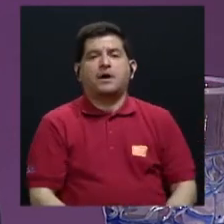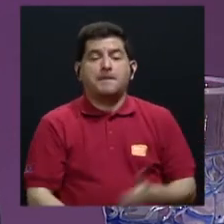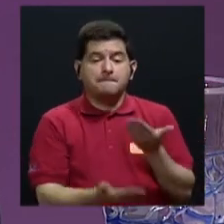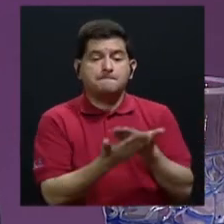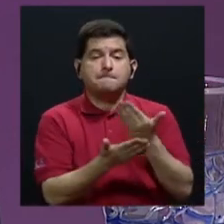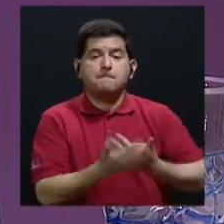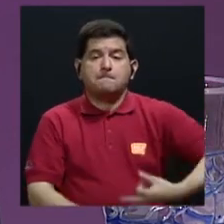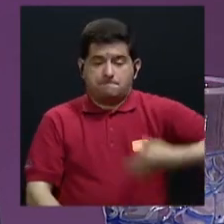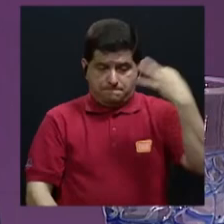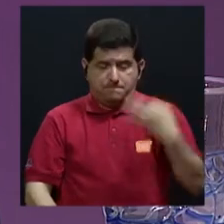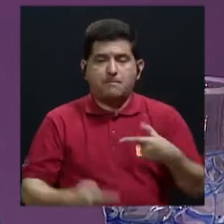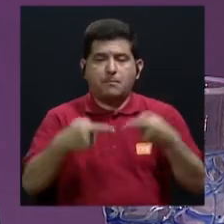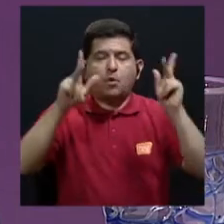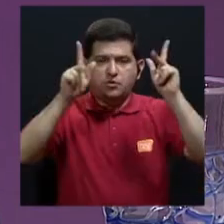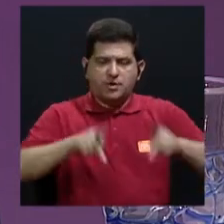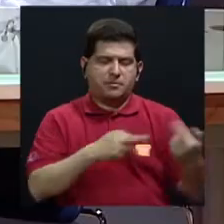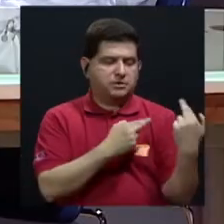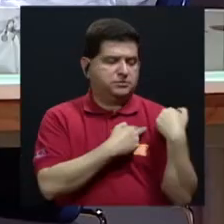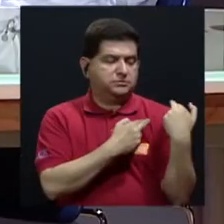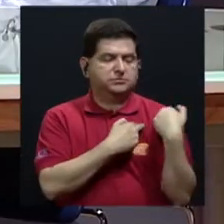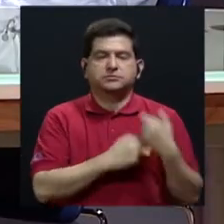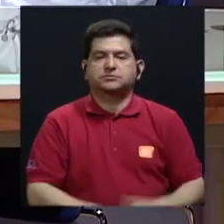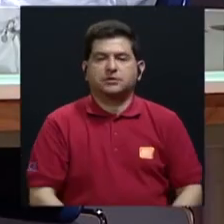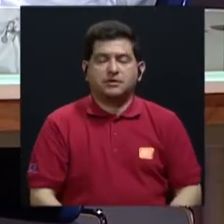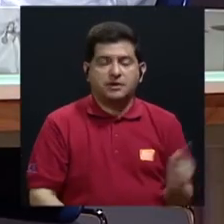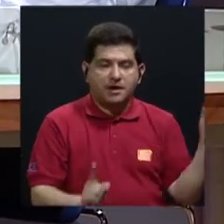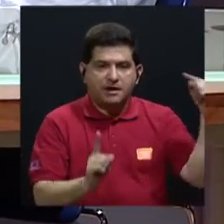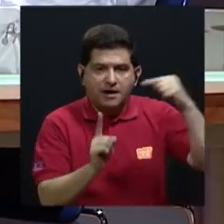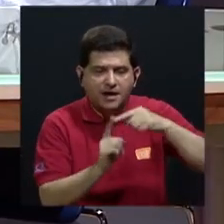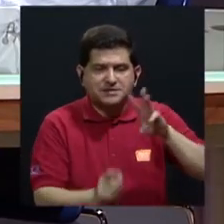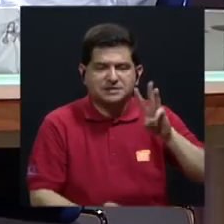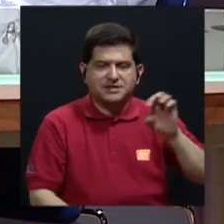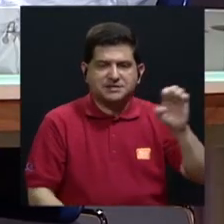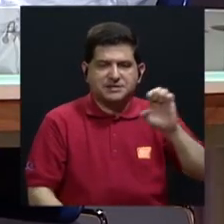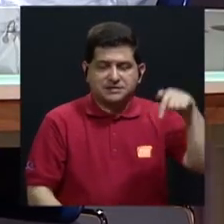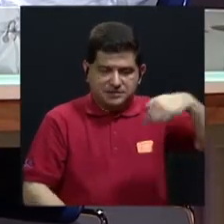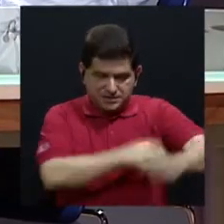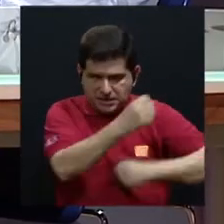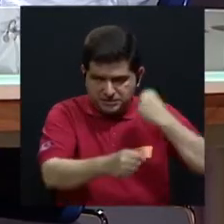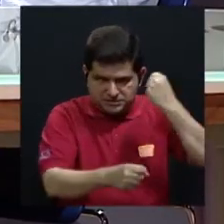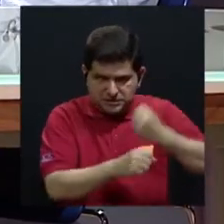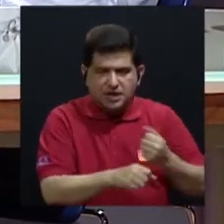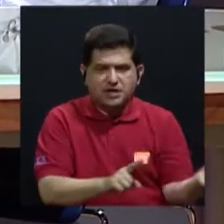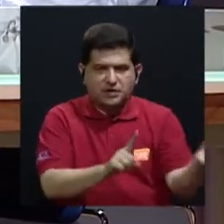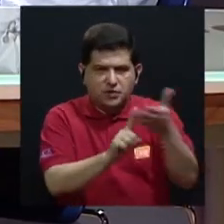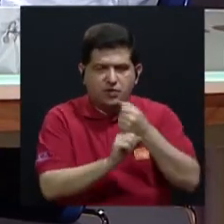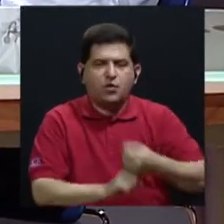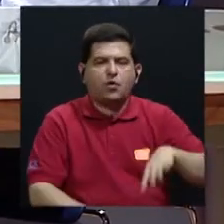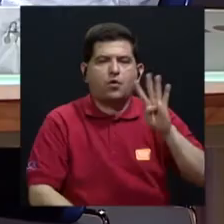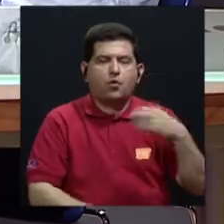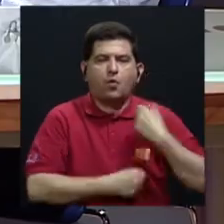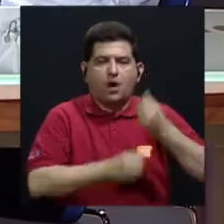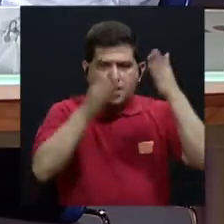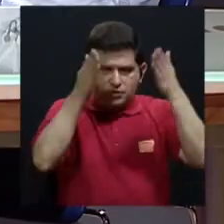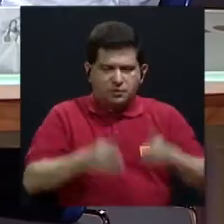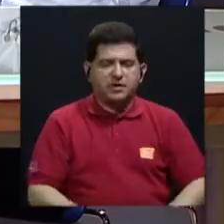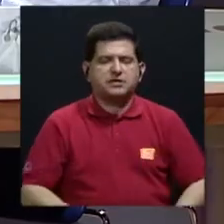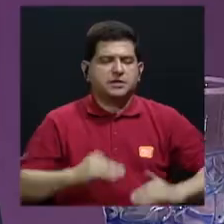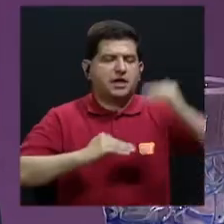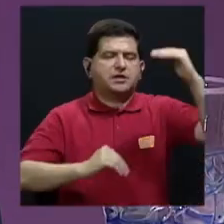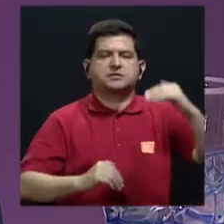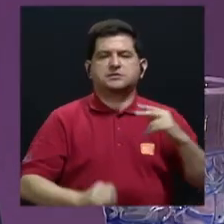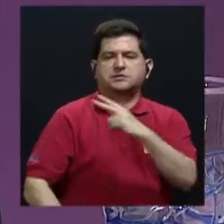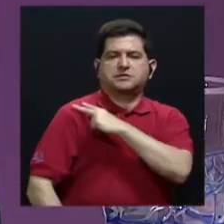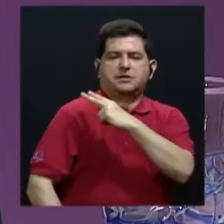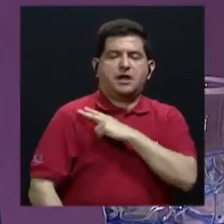pruebas sólidas contra los responsables que culmina el 6 de enero de este año con la captura de cuatro militares de alto rango.